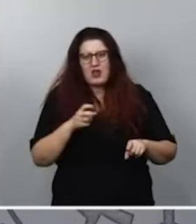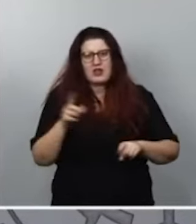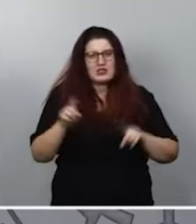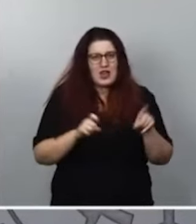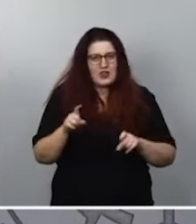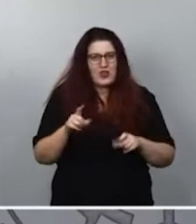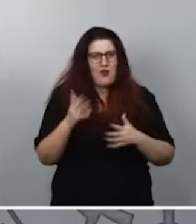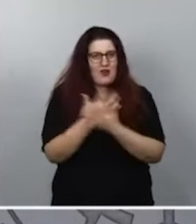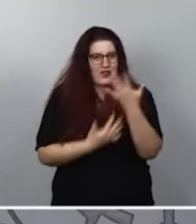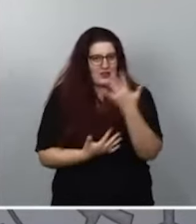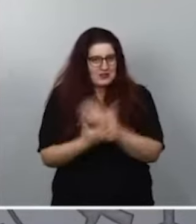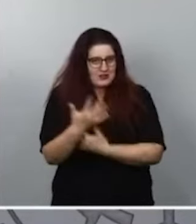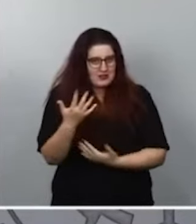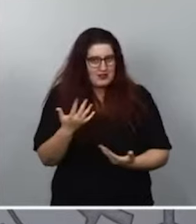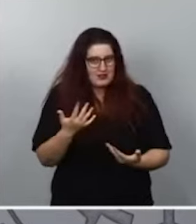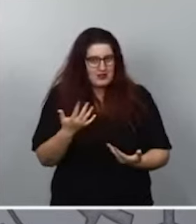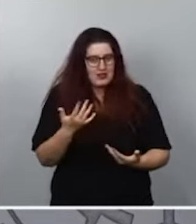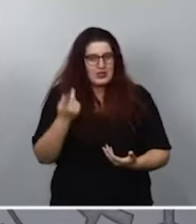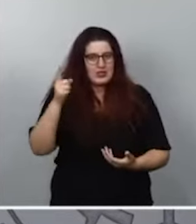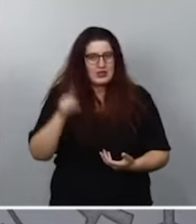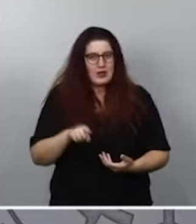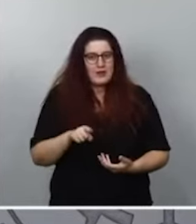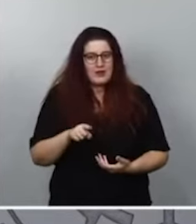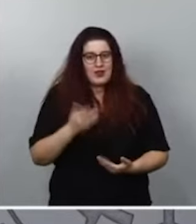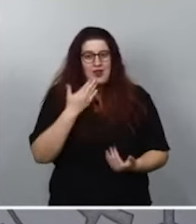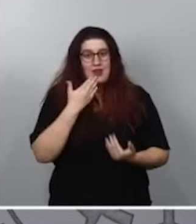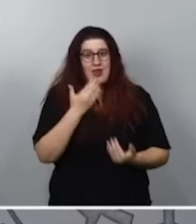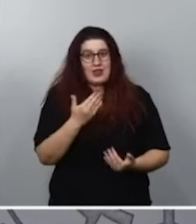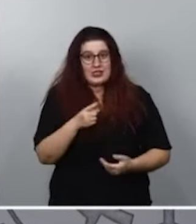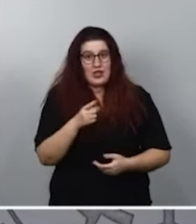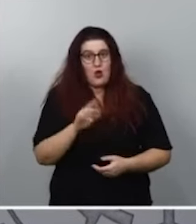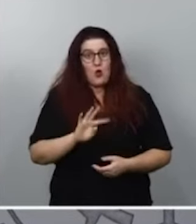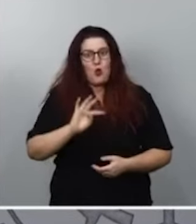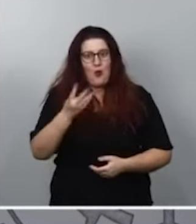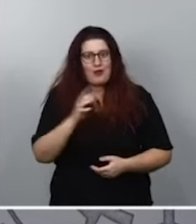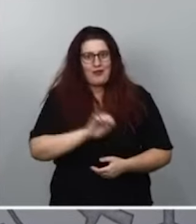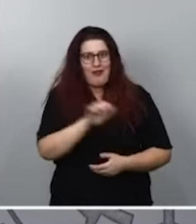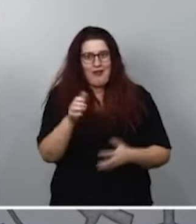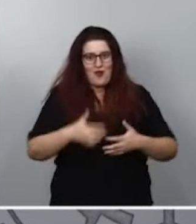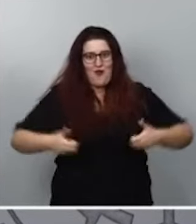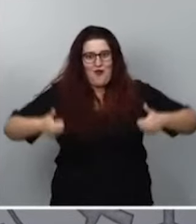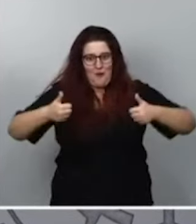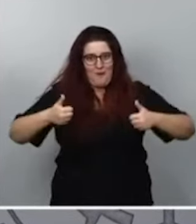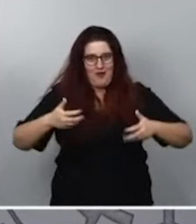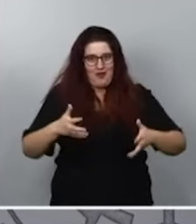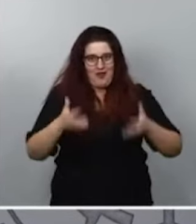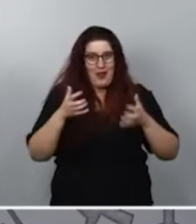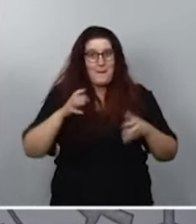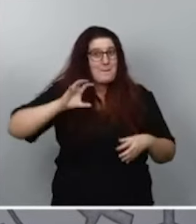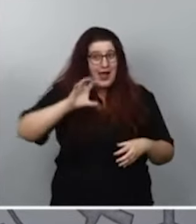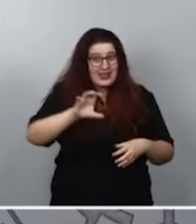mestiza y que, desde luego, nos ha traído esta cuarta Eurocopa. Somos el país